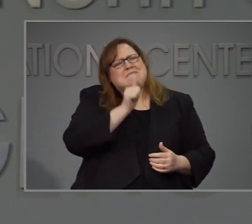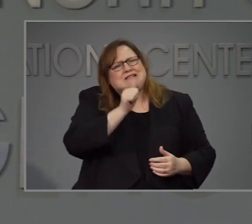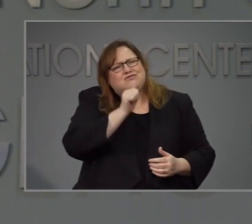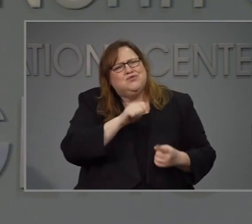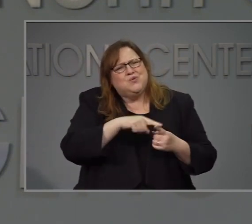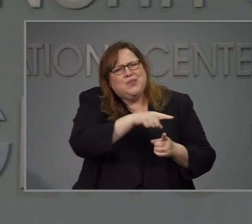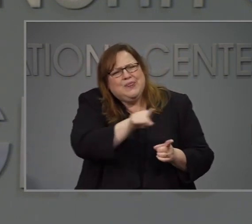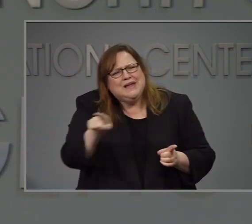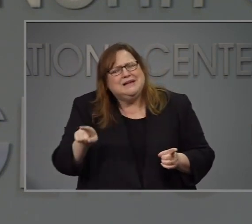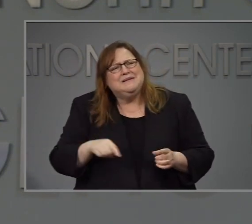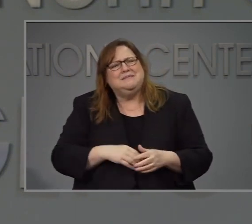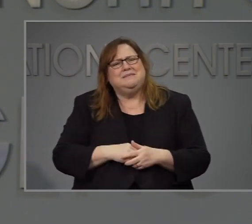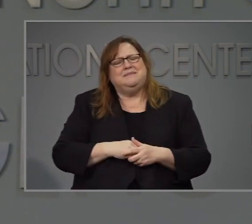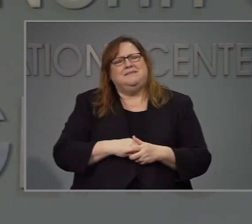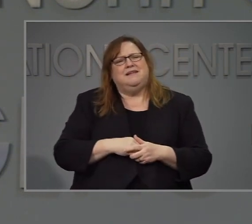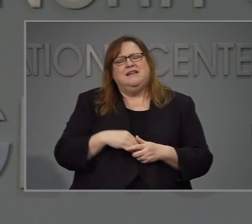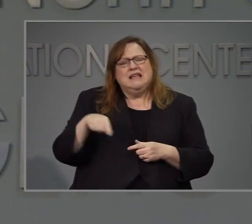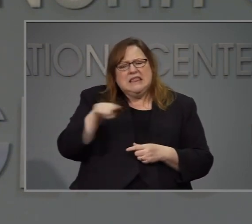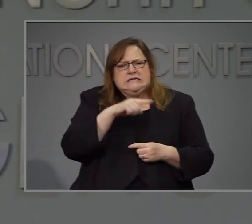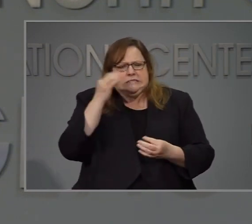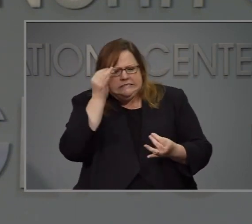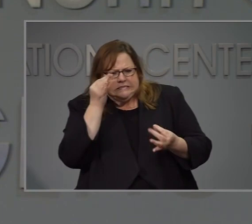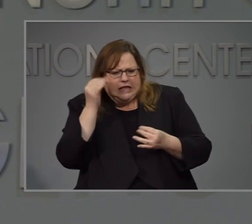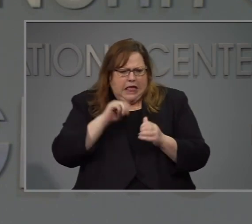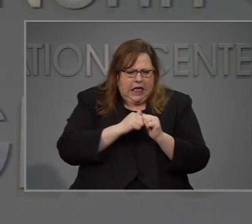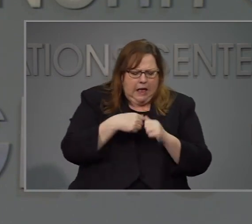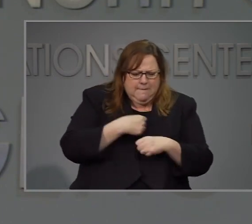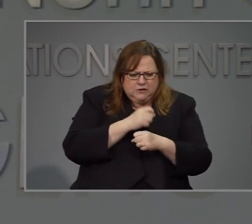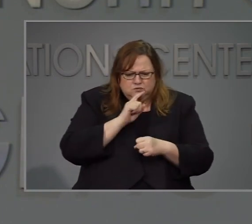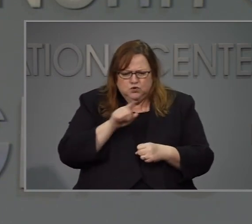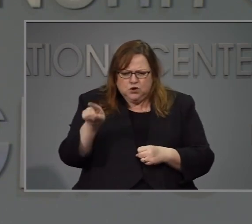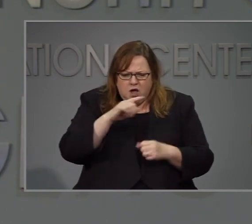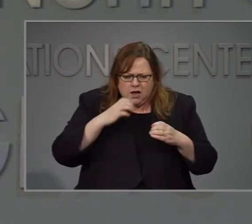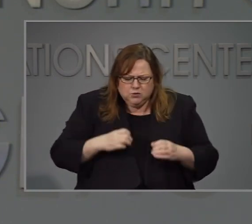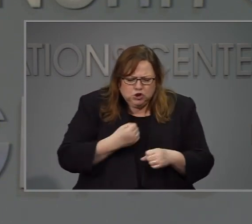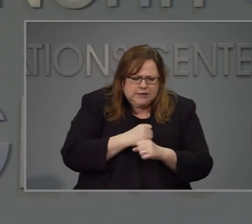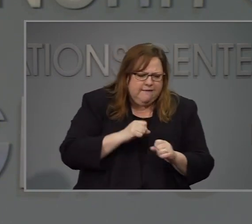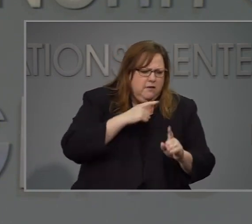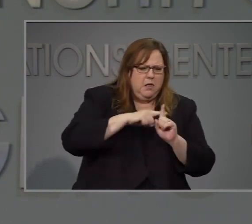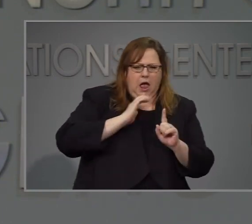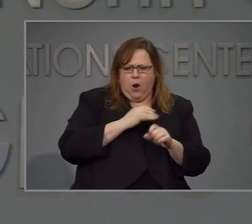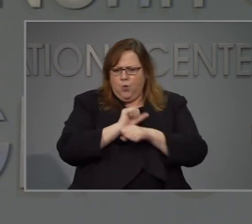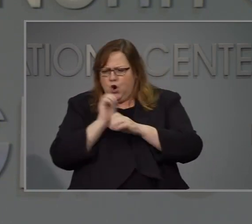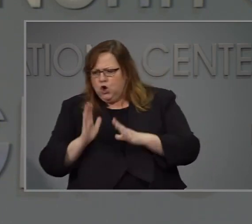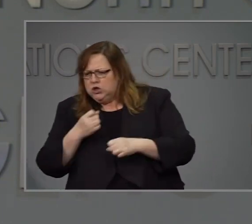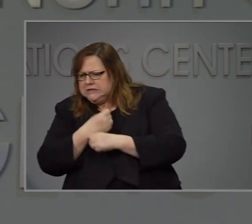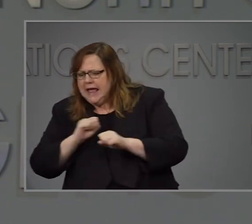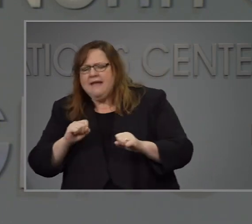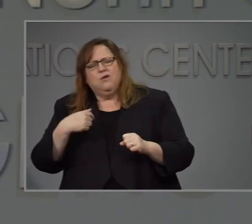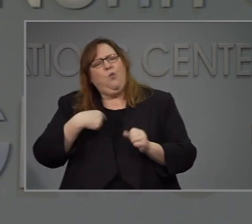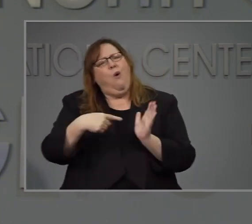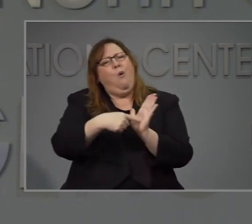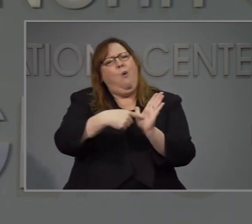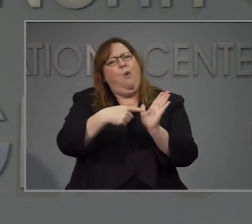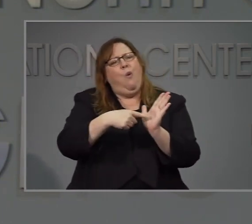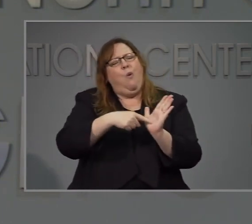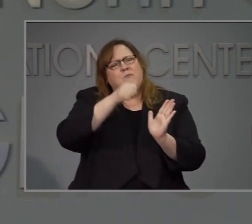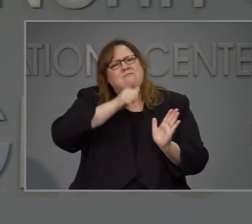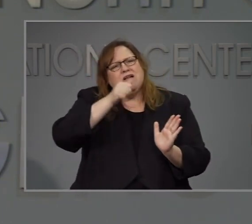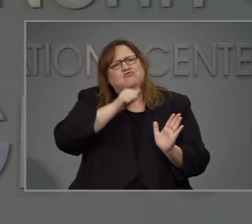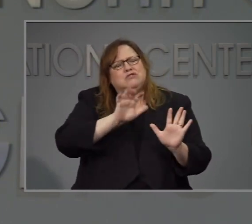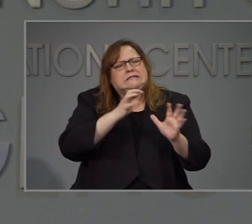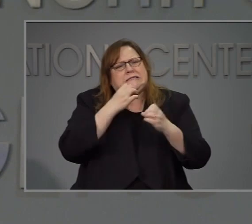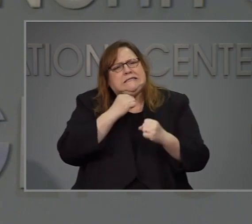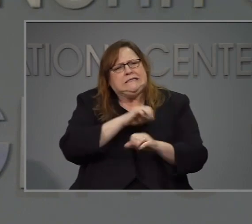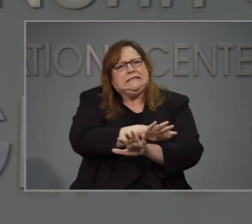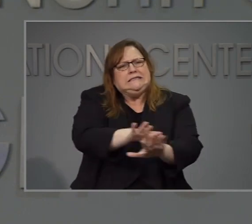mientras ellos deliberan como ofrecer sus servicios de manera más segura se lo debemos a ellos. sigamos cuidando de nuestros